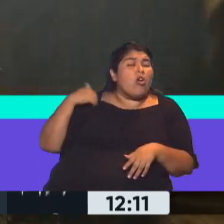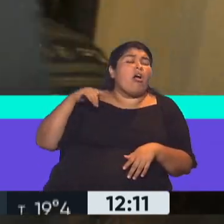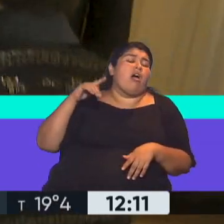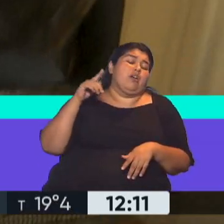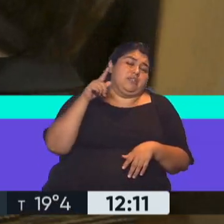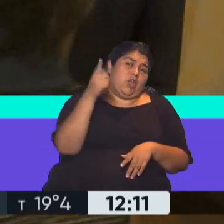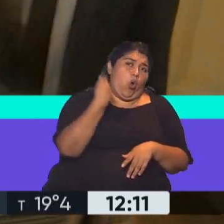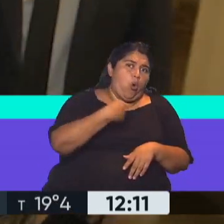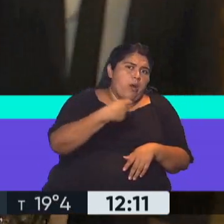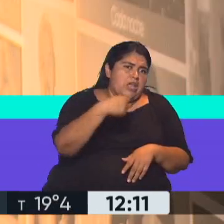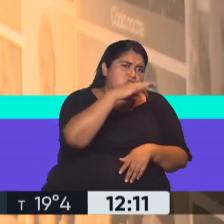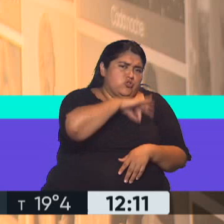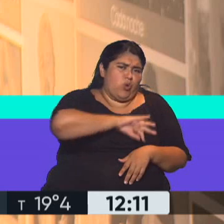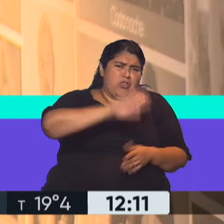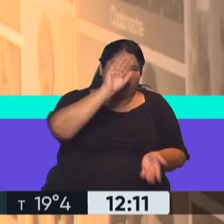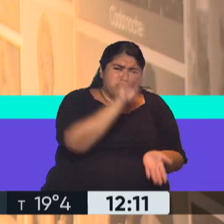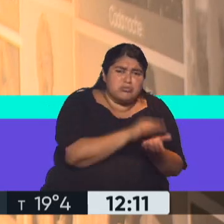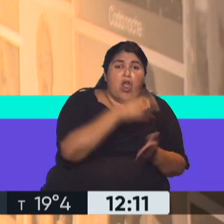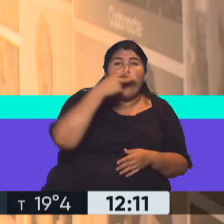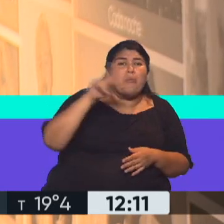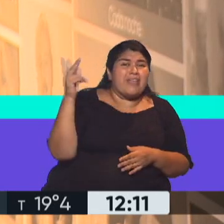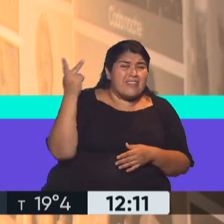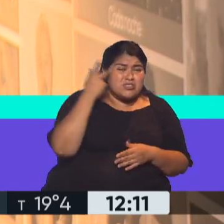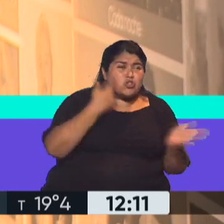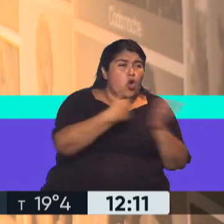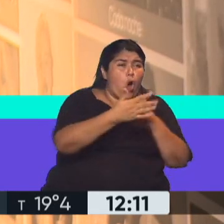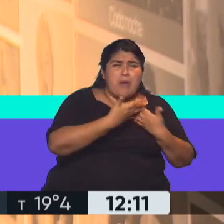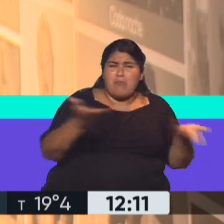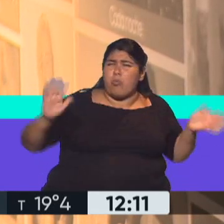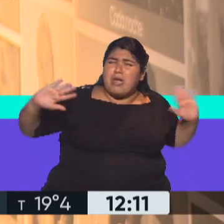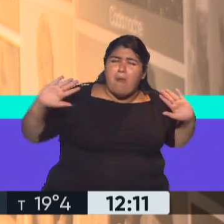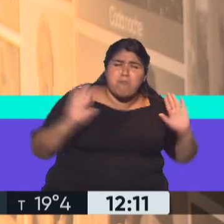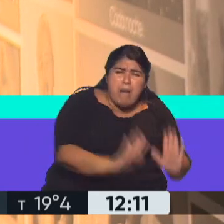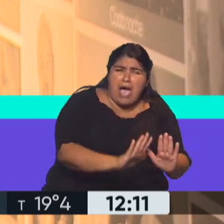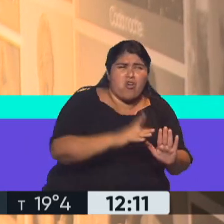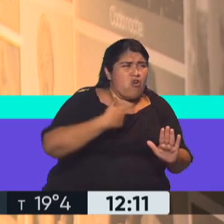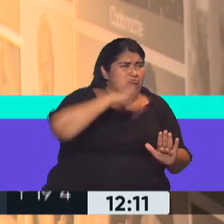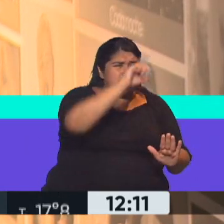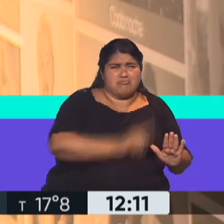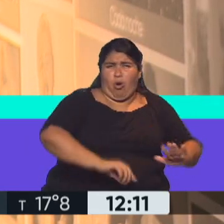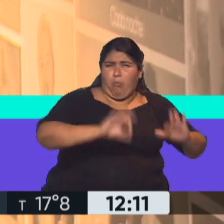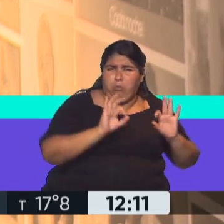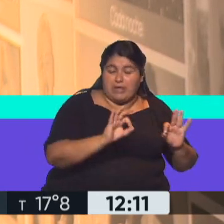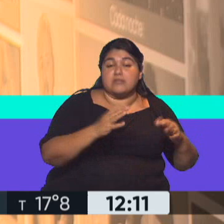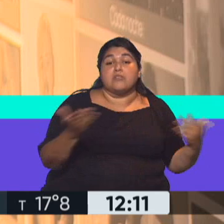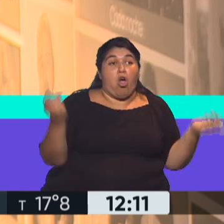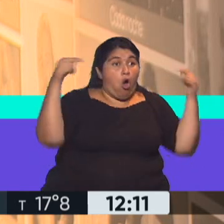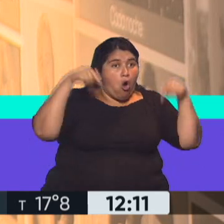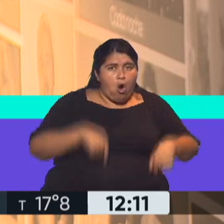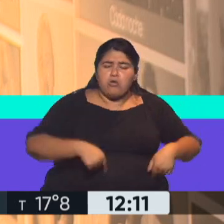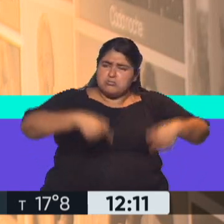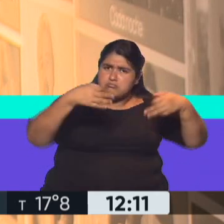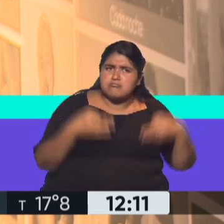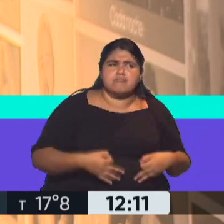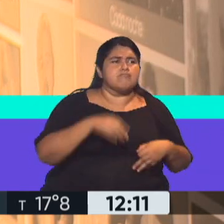las jubilaciones, en el 2018 se paró toda la obra pública a nivel nacional. Bueno, hoy estamos garantizando